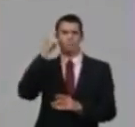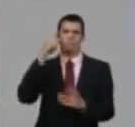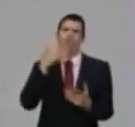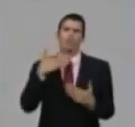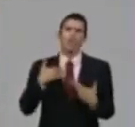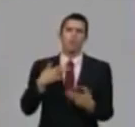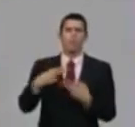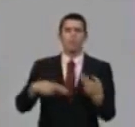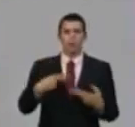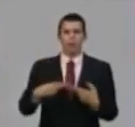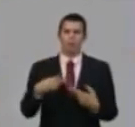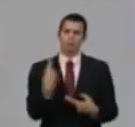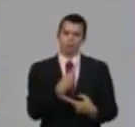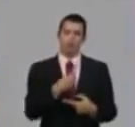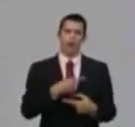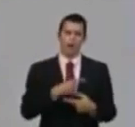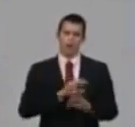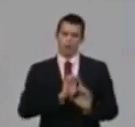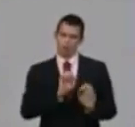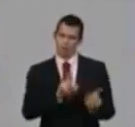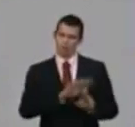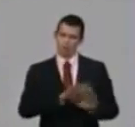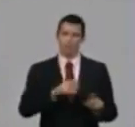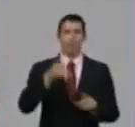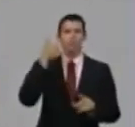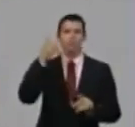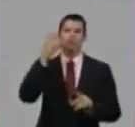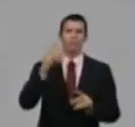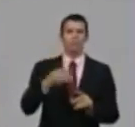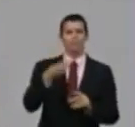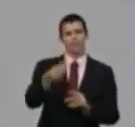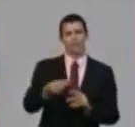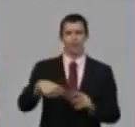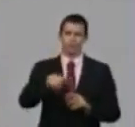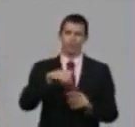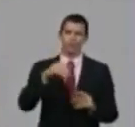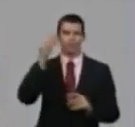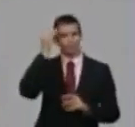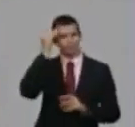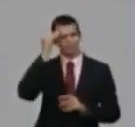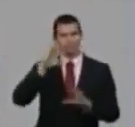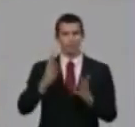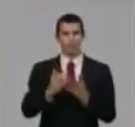ahí se han encaminado también respuestas concretas de la dirección del Ministerio de Trabajo. Muchísimas gracias, Ministro, por este...